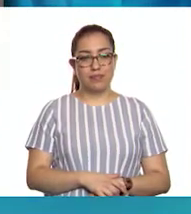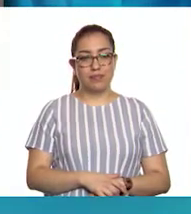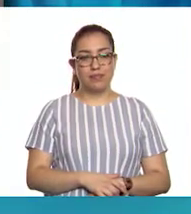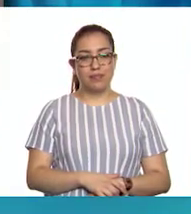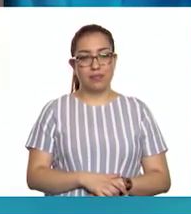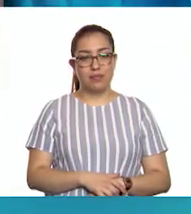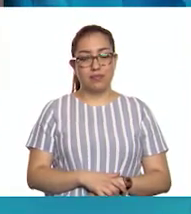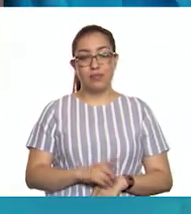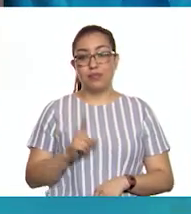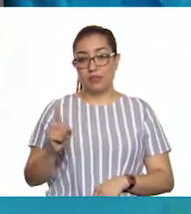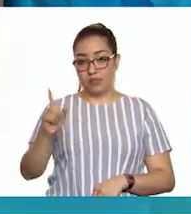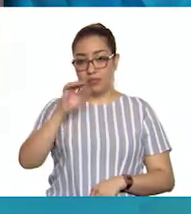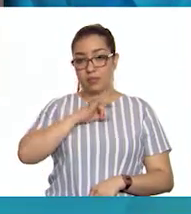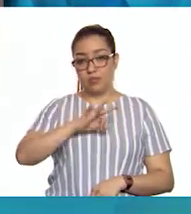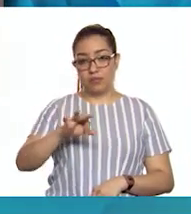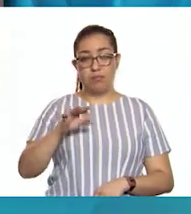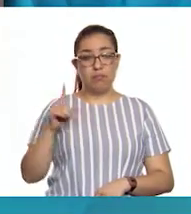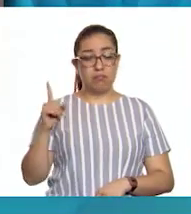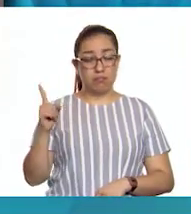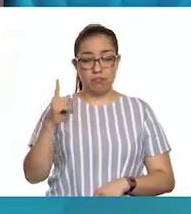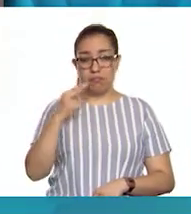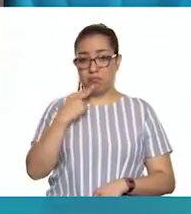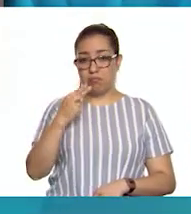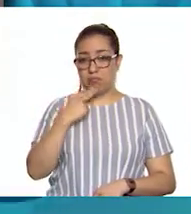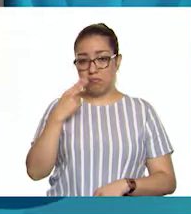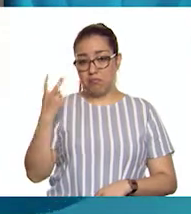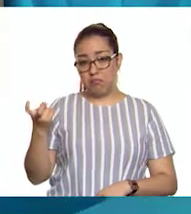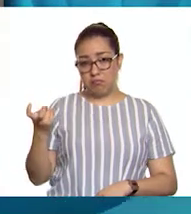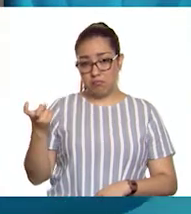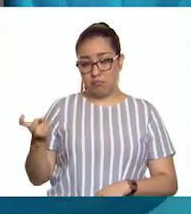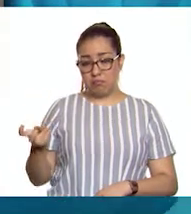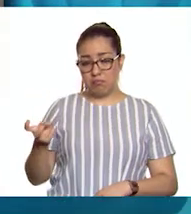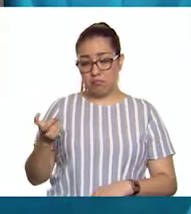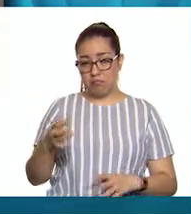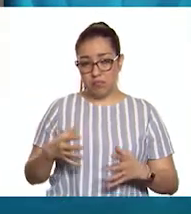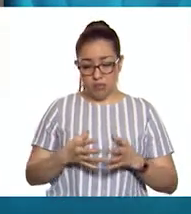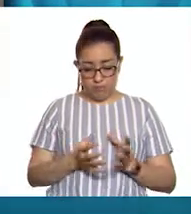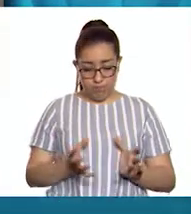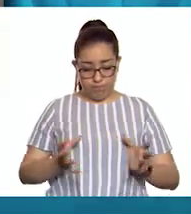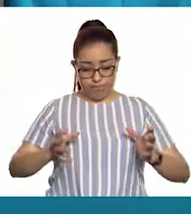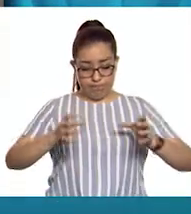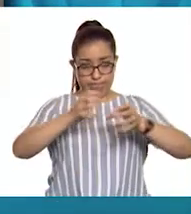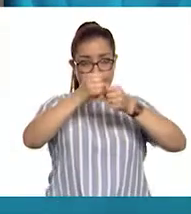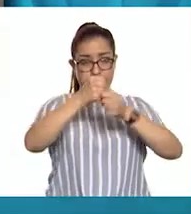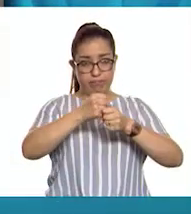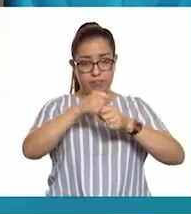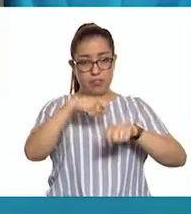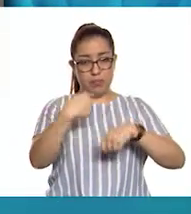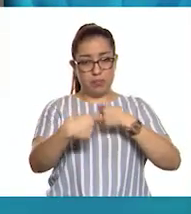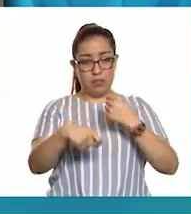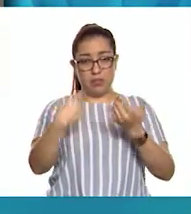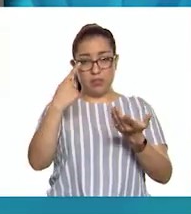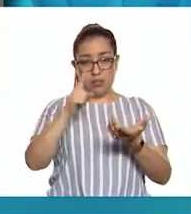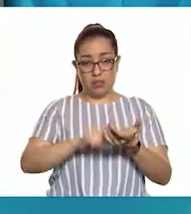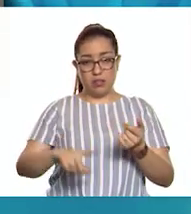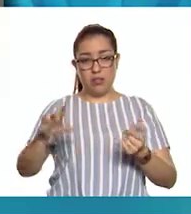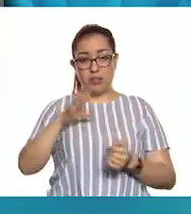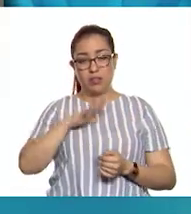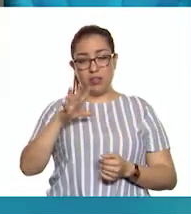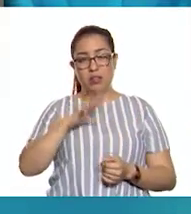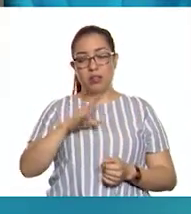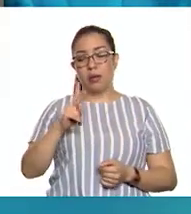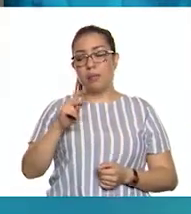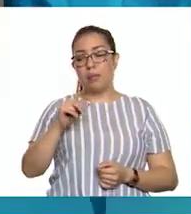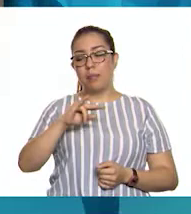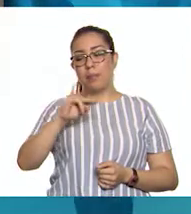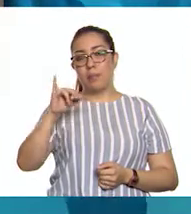de plástico transparentes, más o menos de 40 por 60 centímetros, llenas de paja en trozos de 5 a